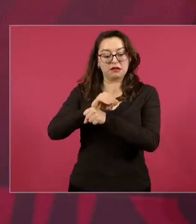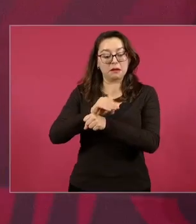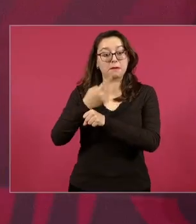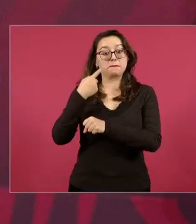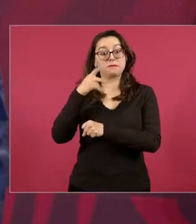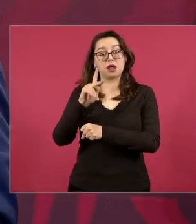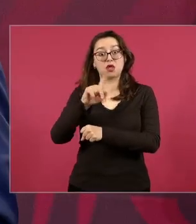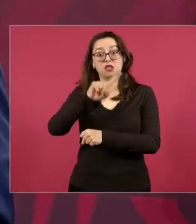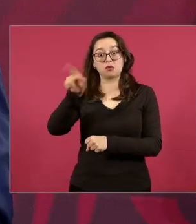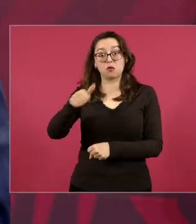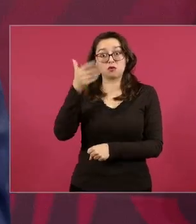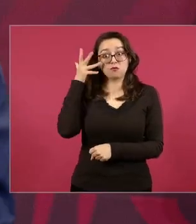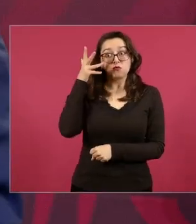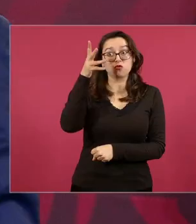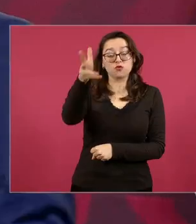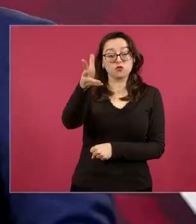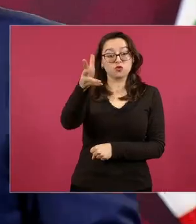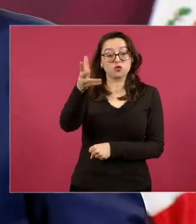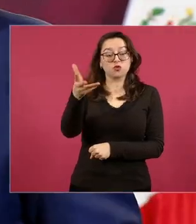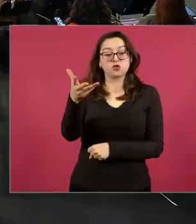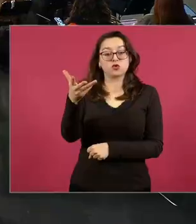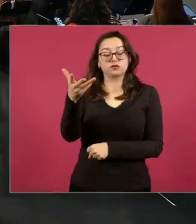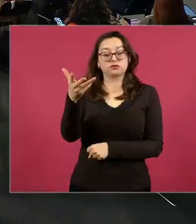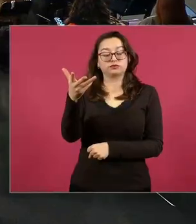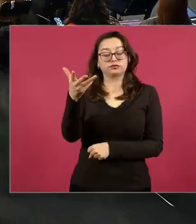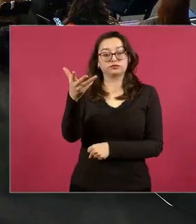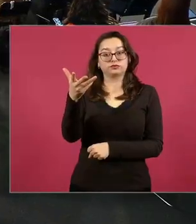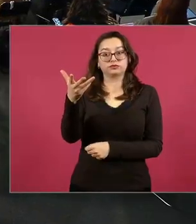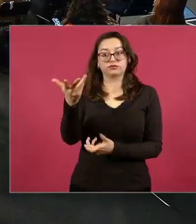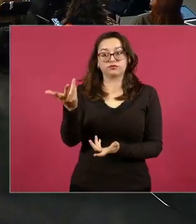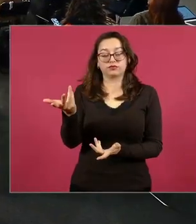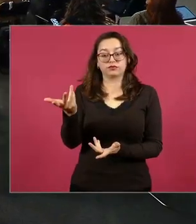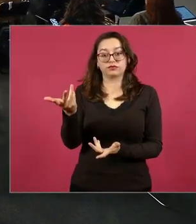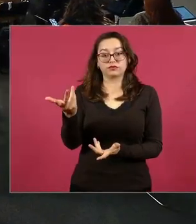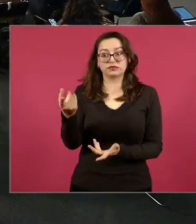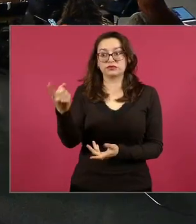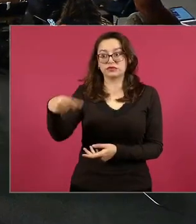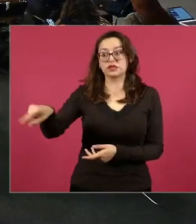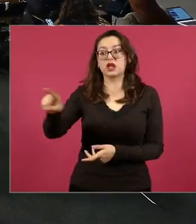no lo entreguemos